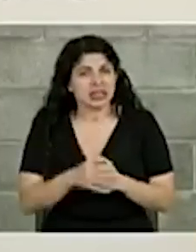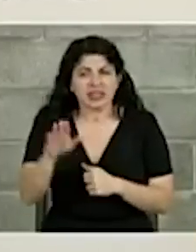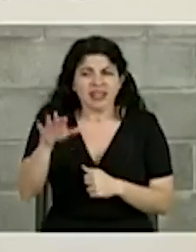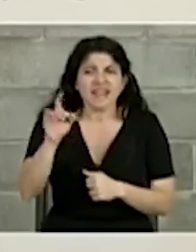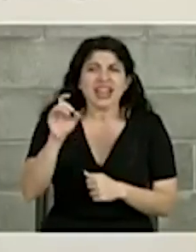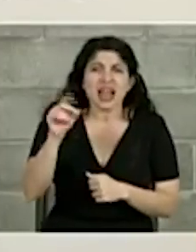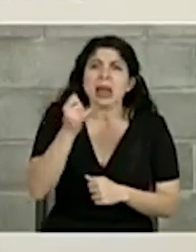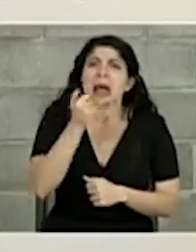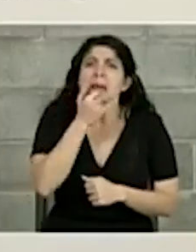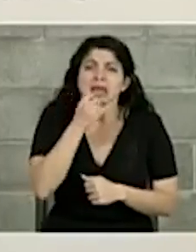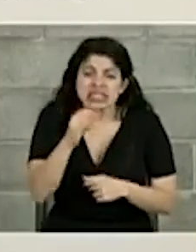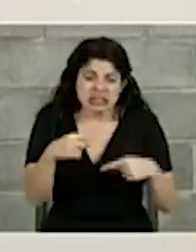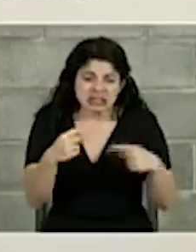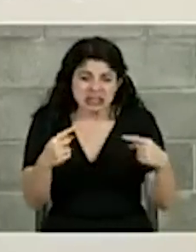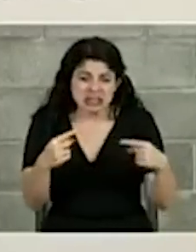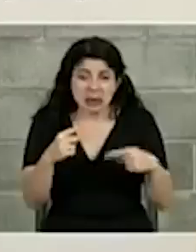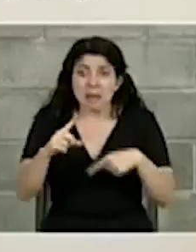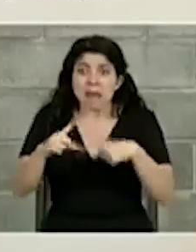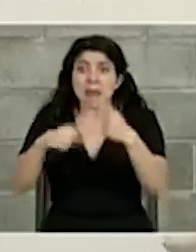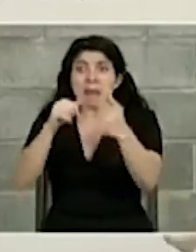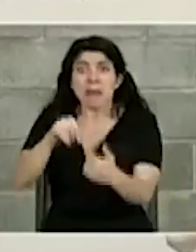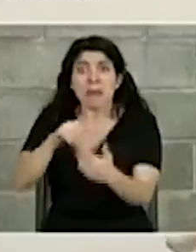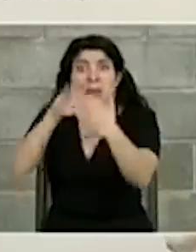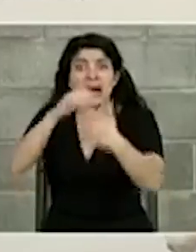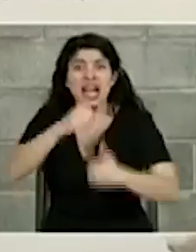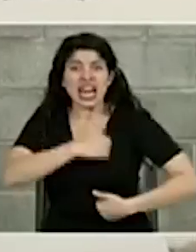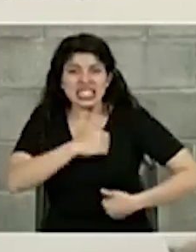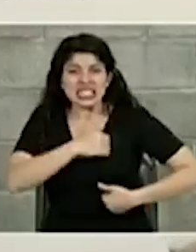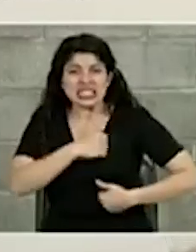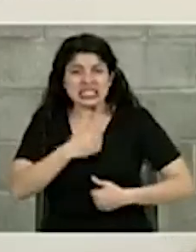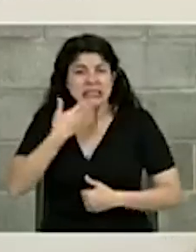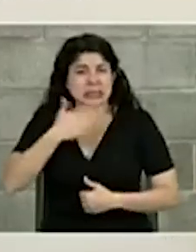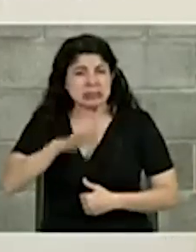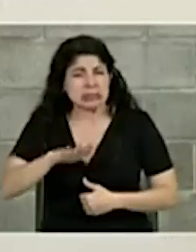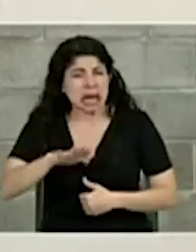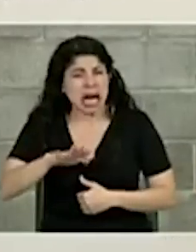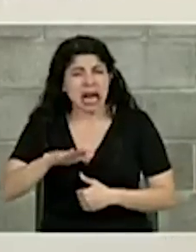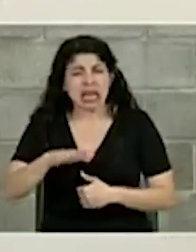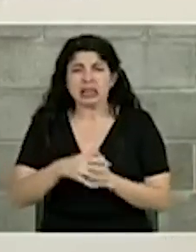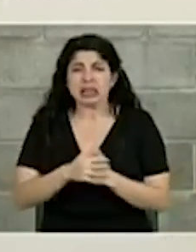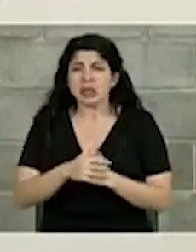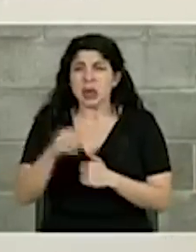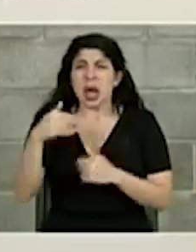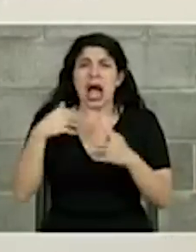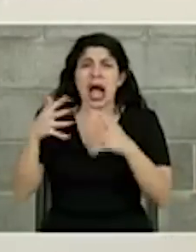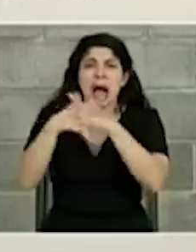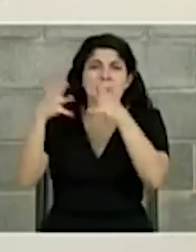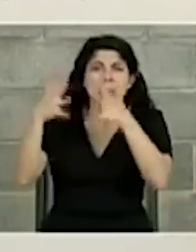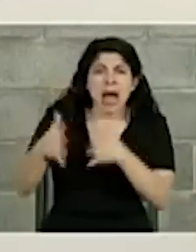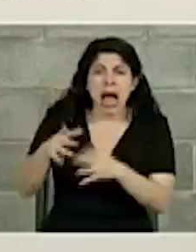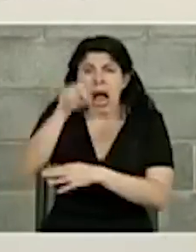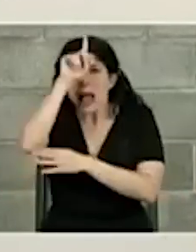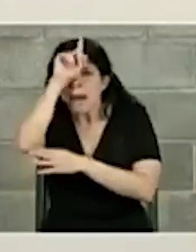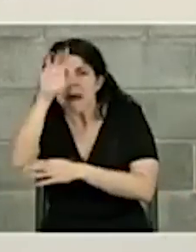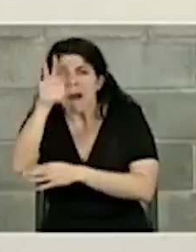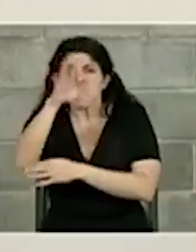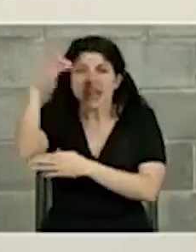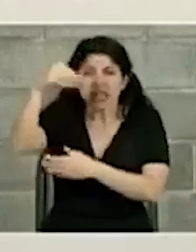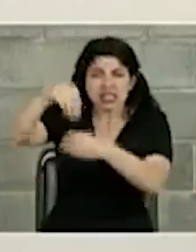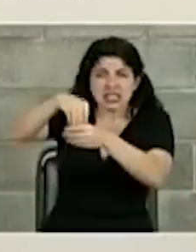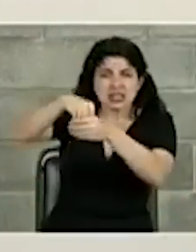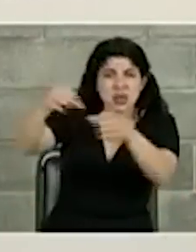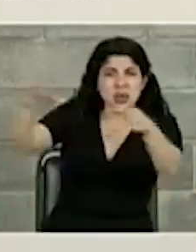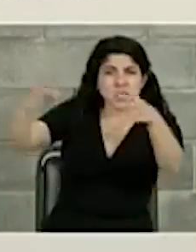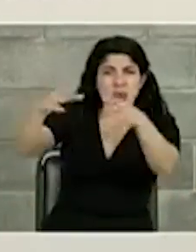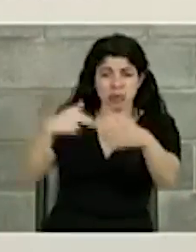enfrentando un ejército mercenario que tenía americanos alemanes franceses